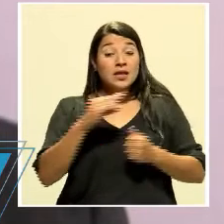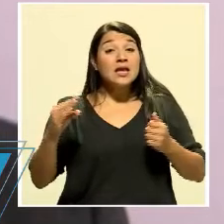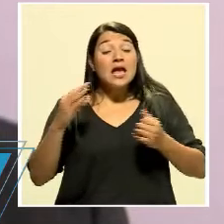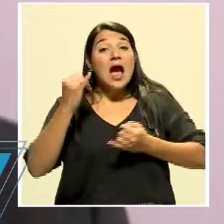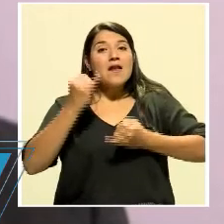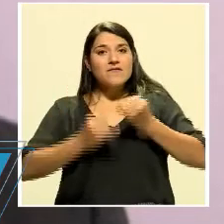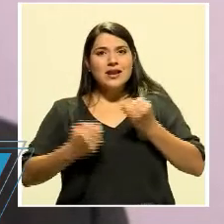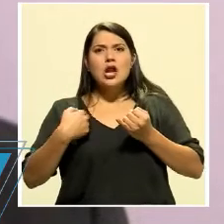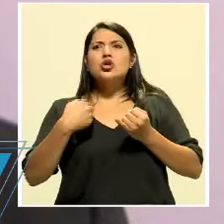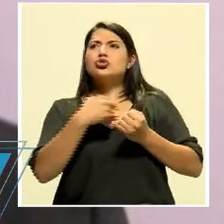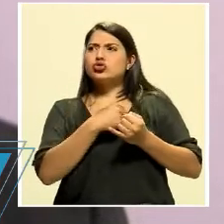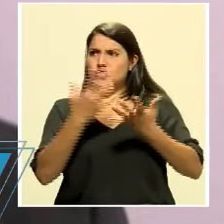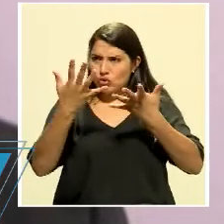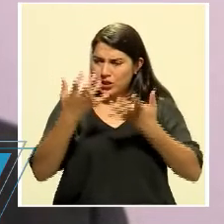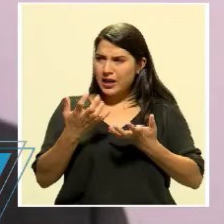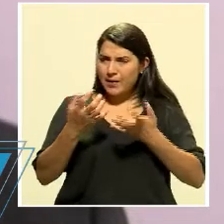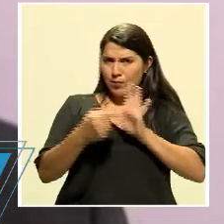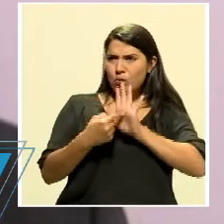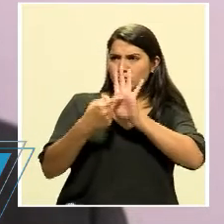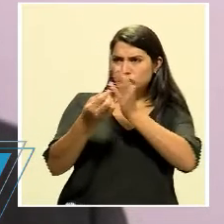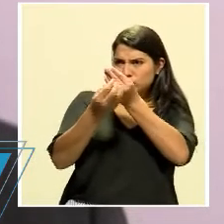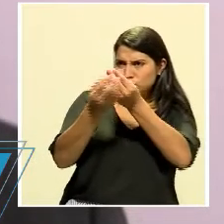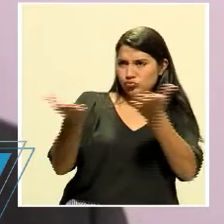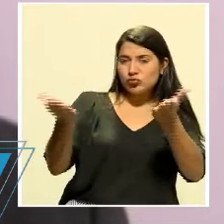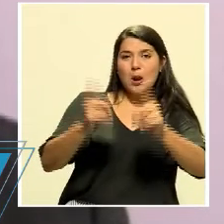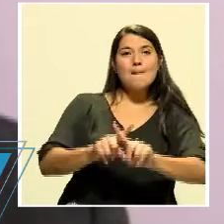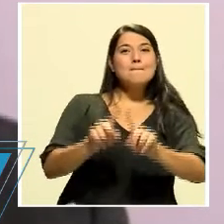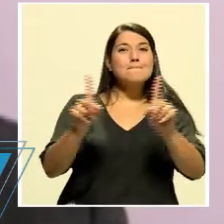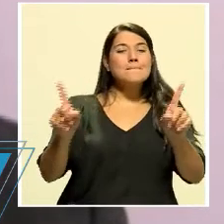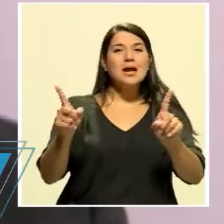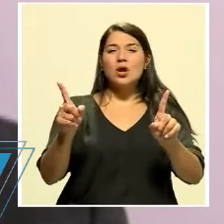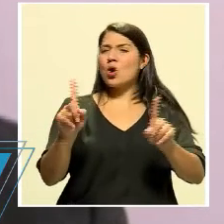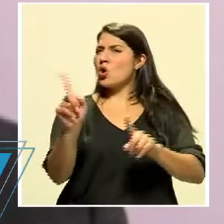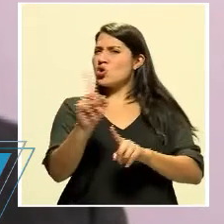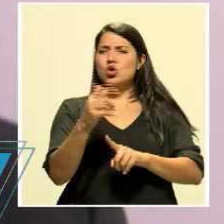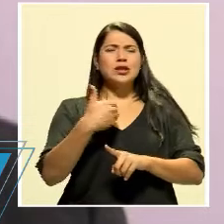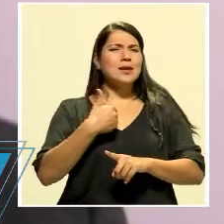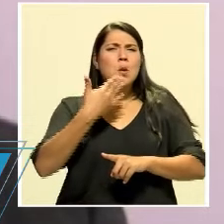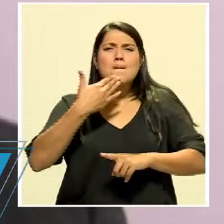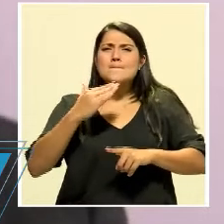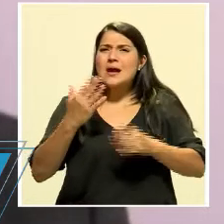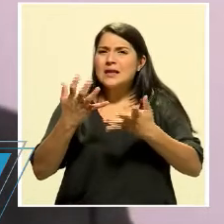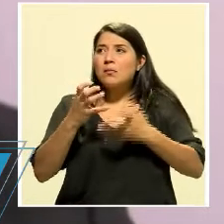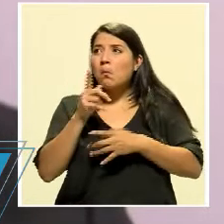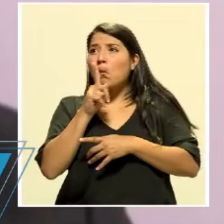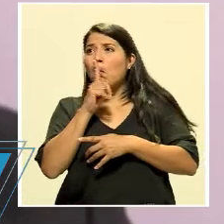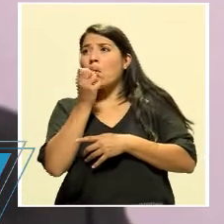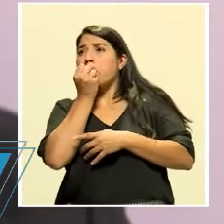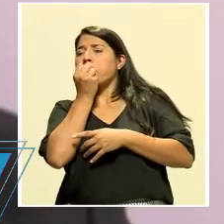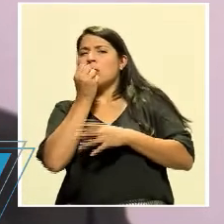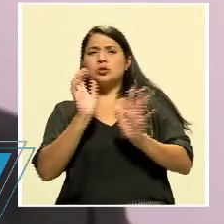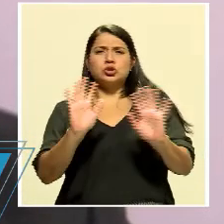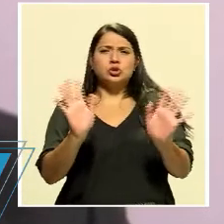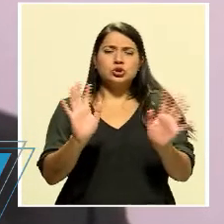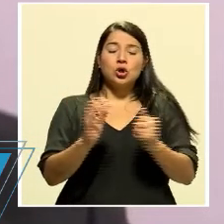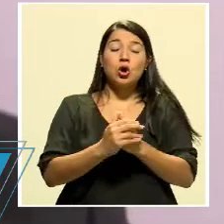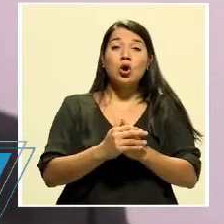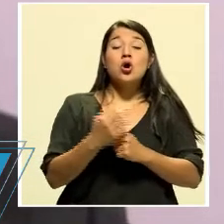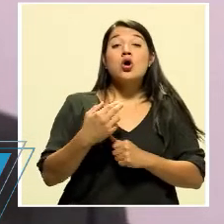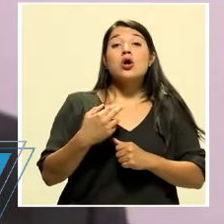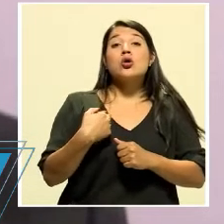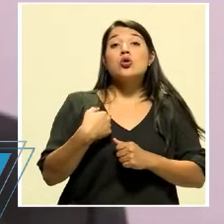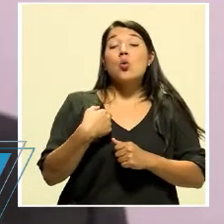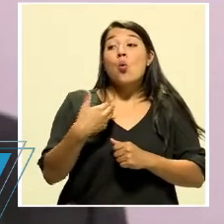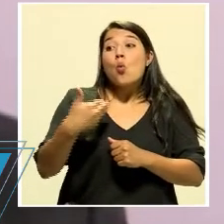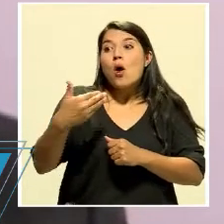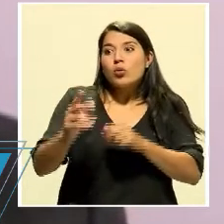a trabajar para poner la disponibilidad, pero no ha sido absolutamente ninguna mala intención, simplemente lo que se hace generalmente en ese tipo de